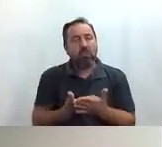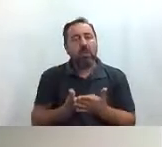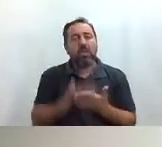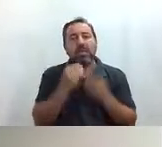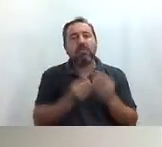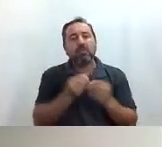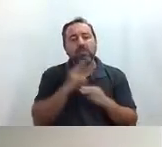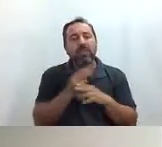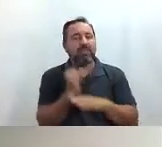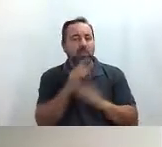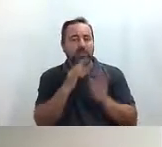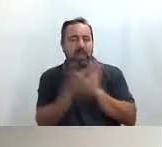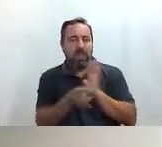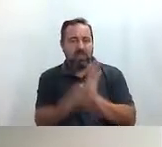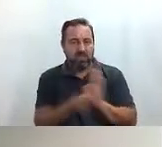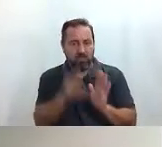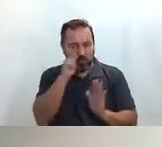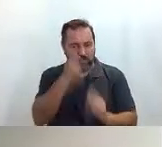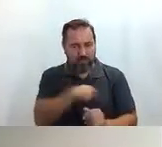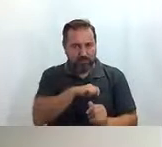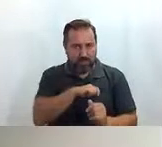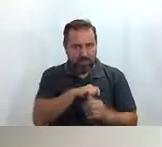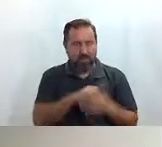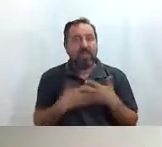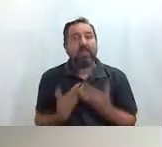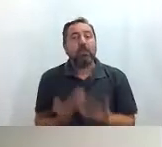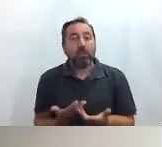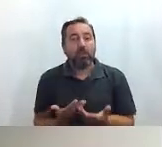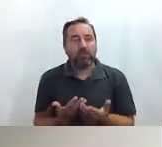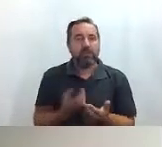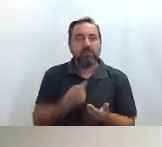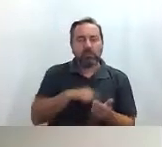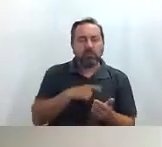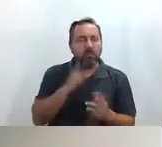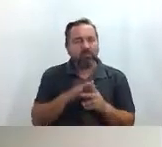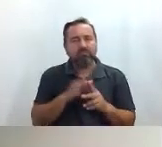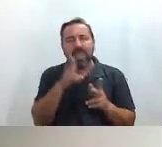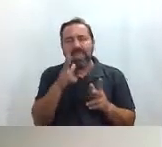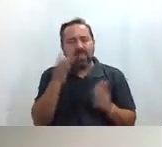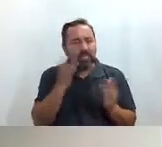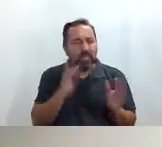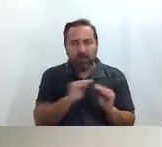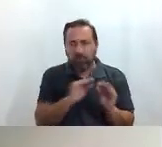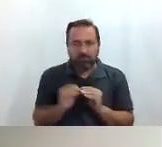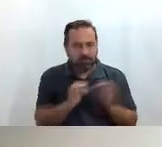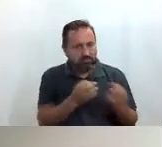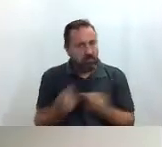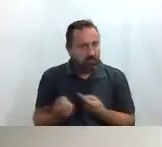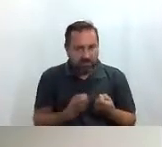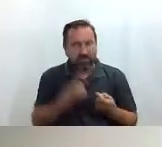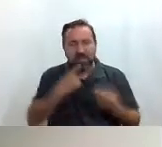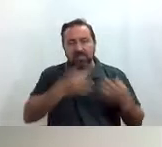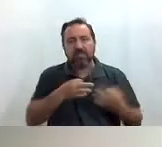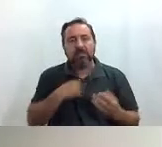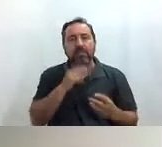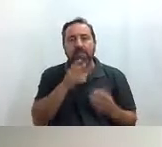Instituto para la Calidad Turística de España entonces pues hemos tomado todas las medidas de higiene necesarias para garantizar esa